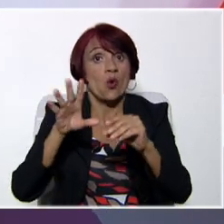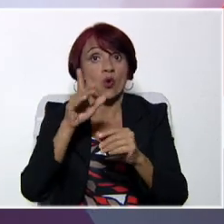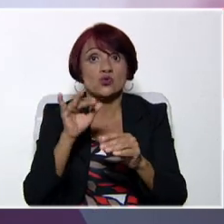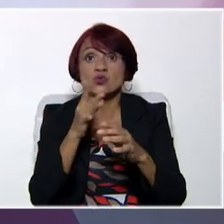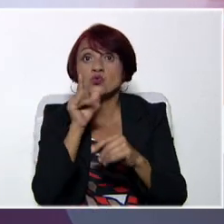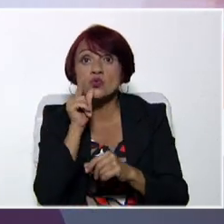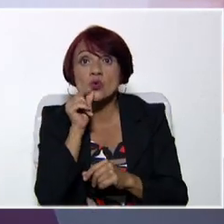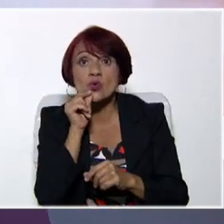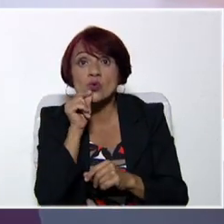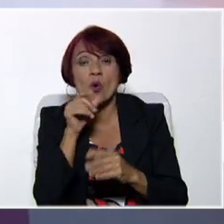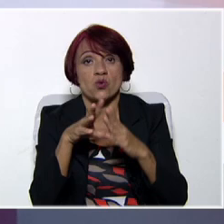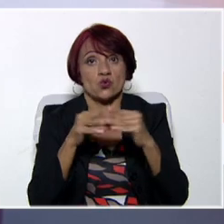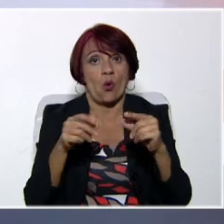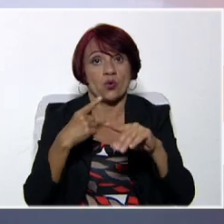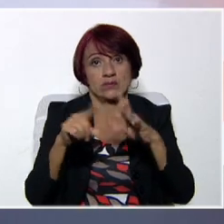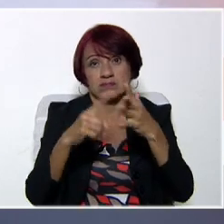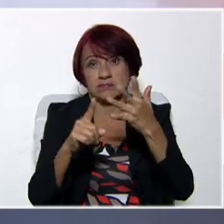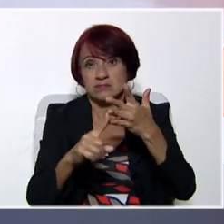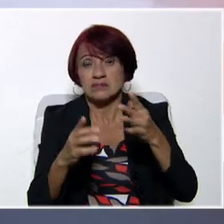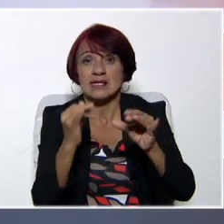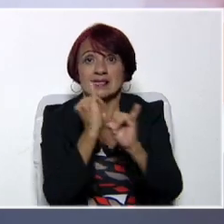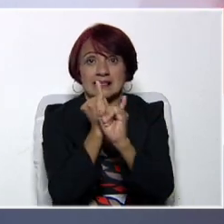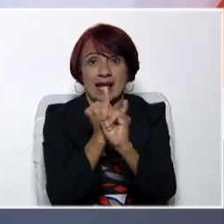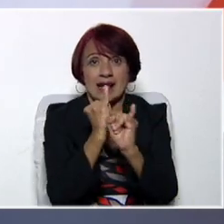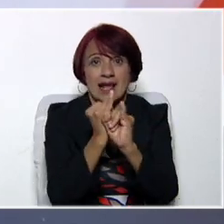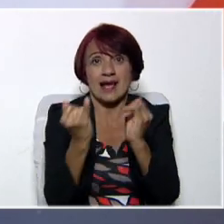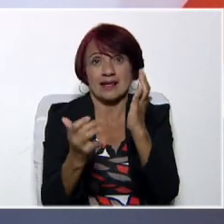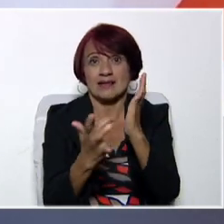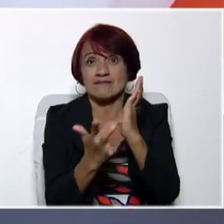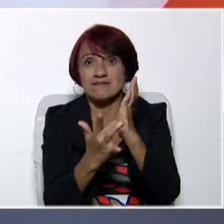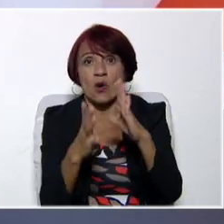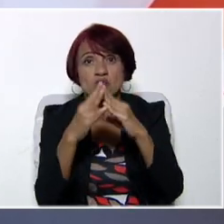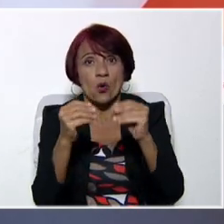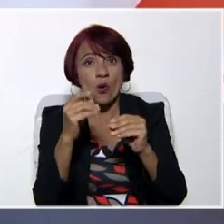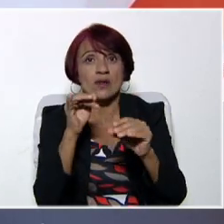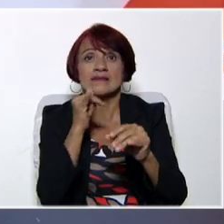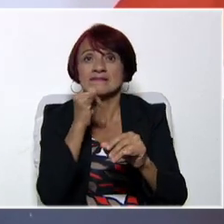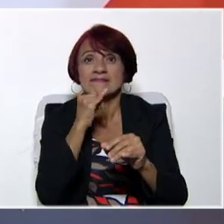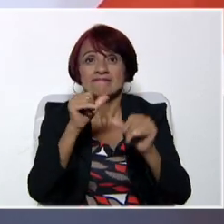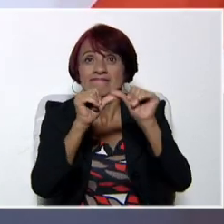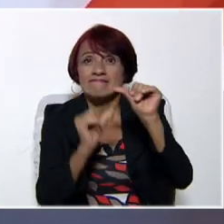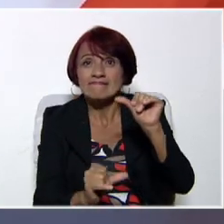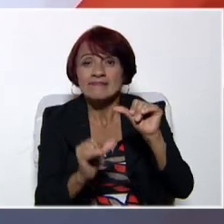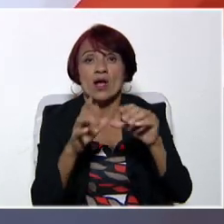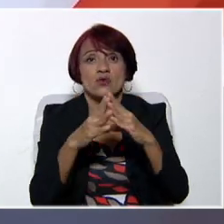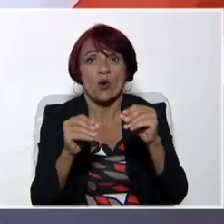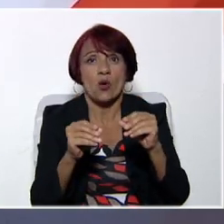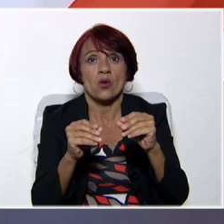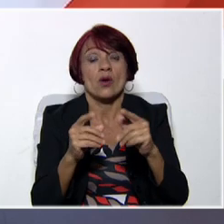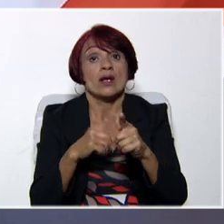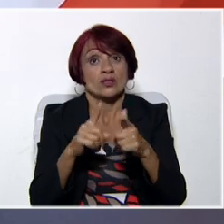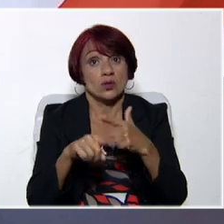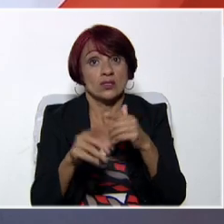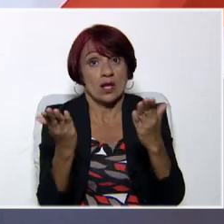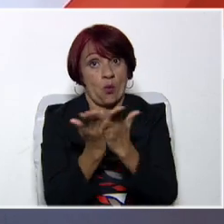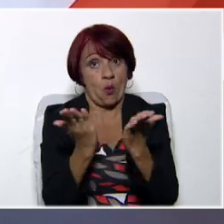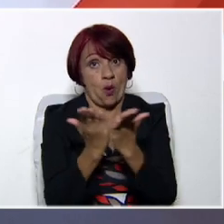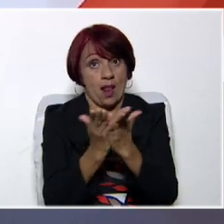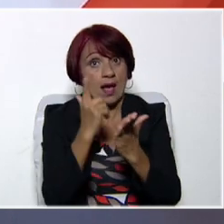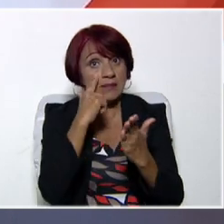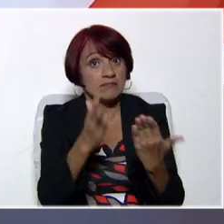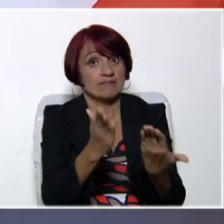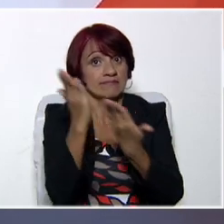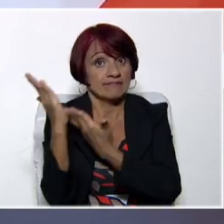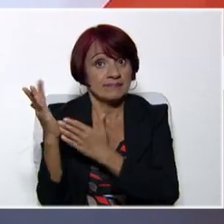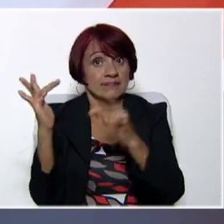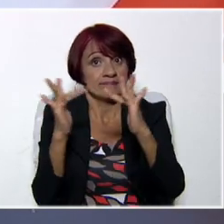familiaescuela1. Y en Instagram y Facebook, arroba cadafamiliaunaescuela. Como ya ustedes están allí conectados,